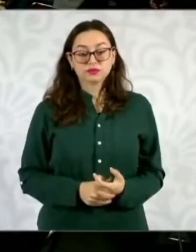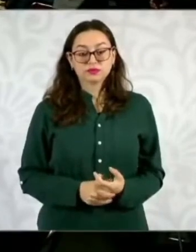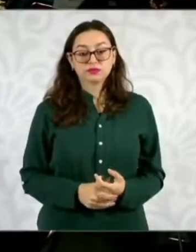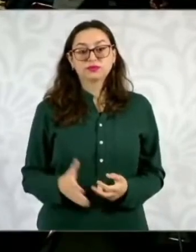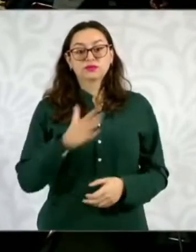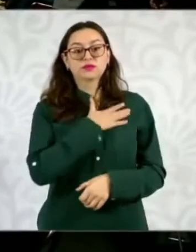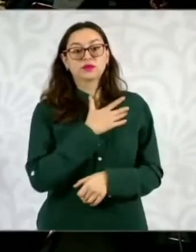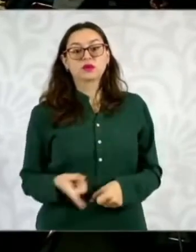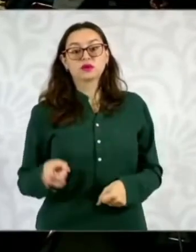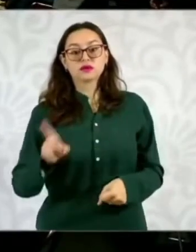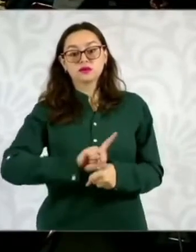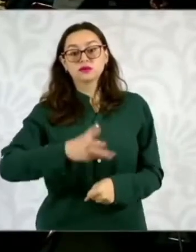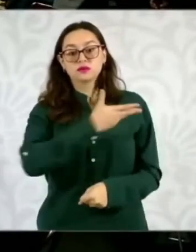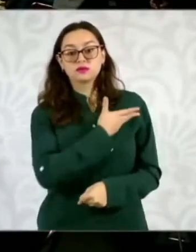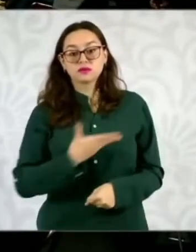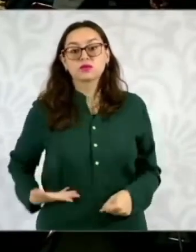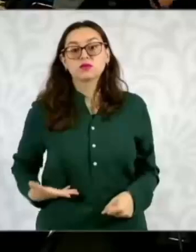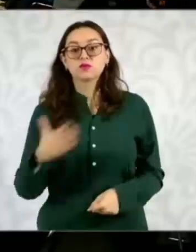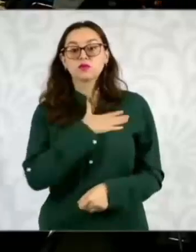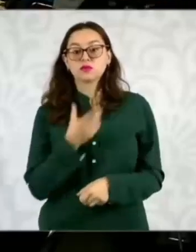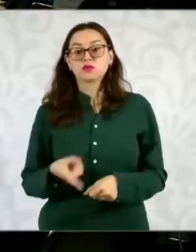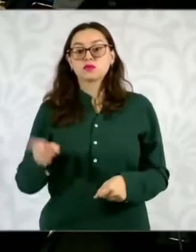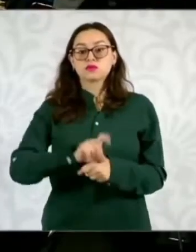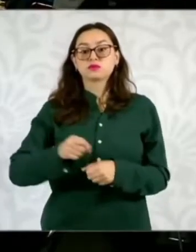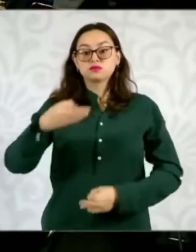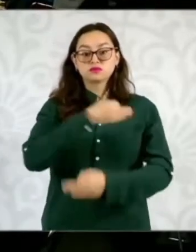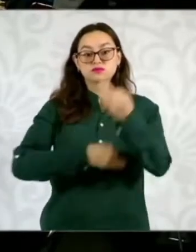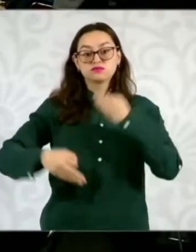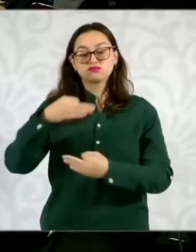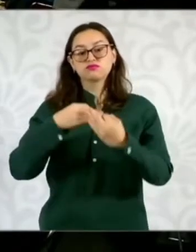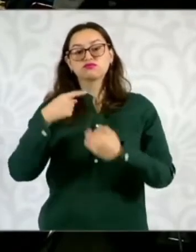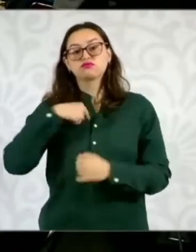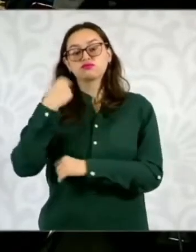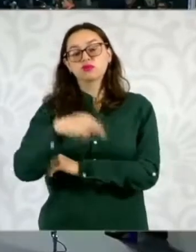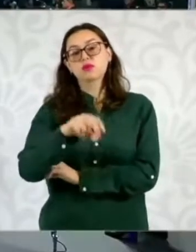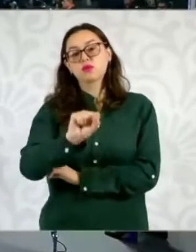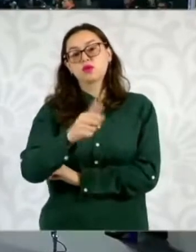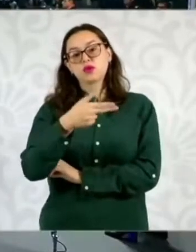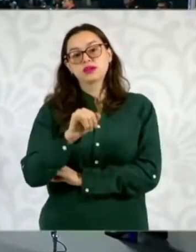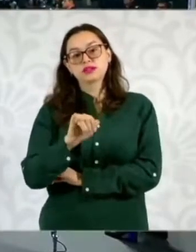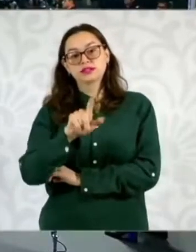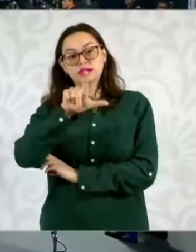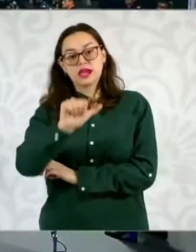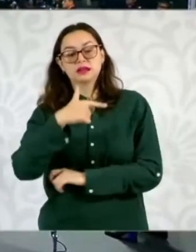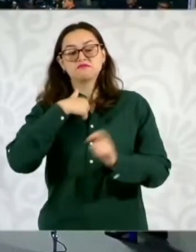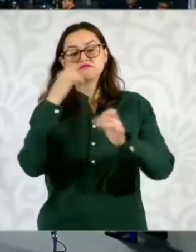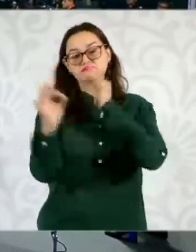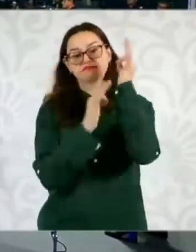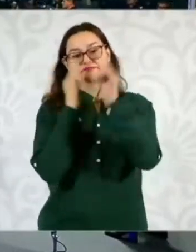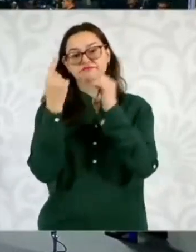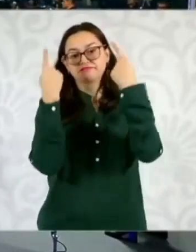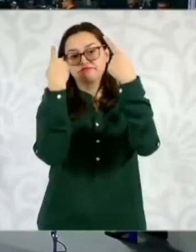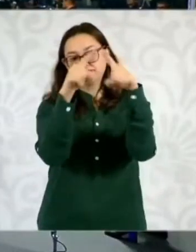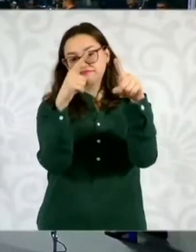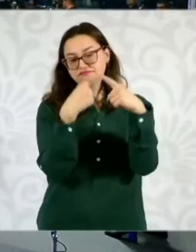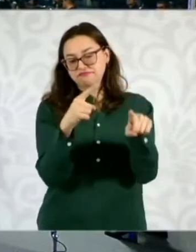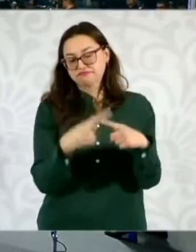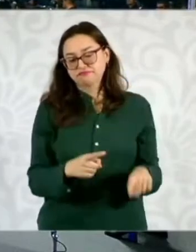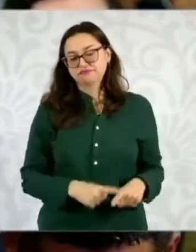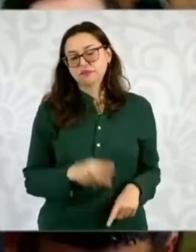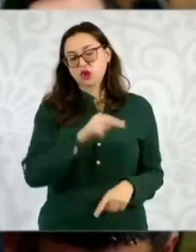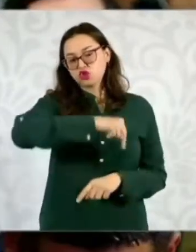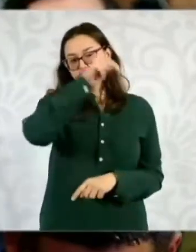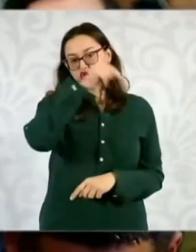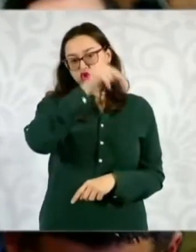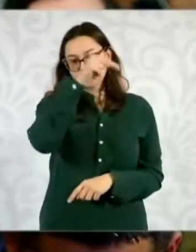Buenos días, presidenta. Buenos días a todos. Shaila Rosagel, corresponsal del Grupo Gil y la Imparcial de Sonora, La Crónica de Mexicali y Frontera de Tijuana.